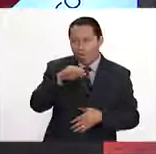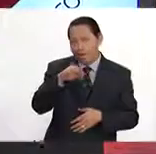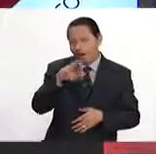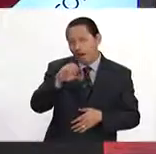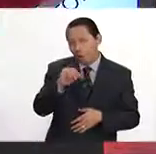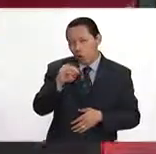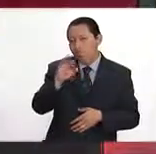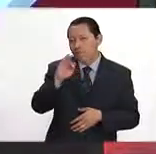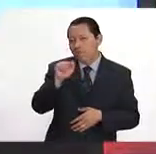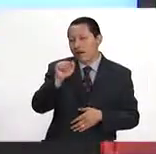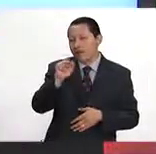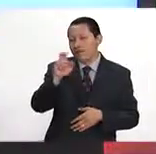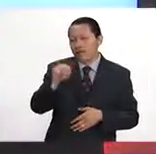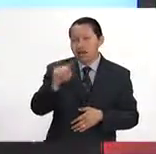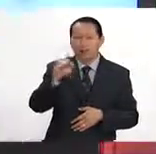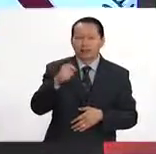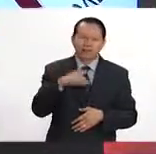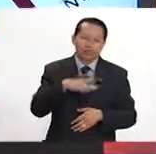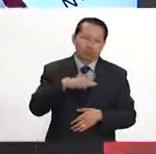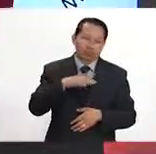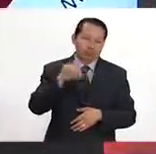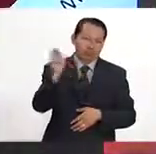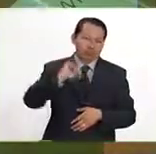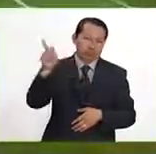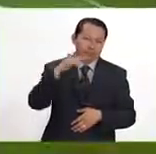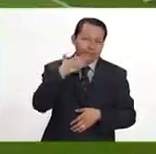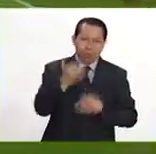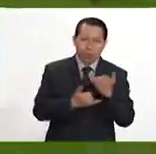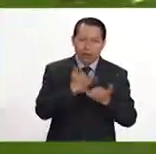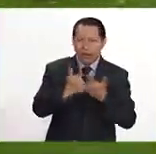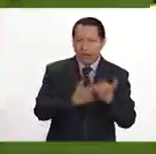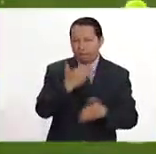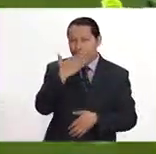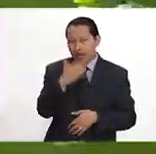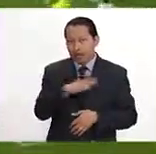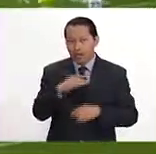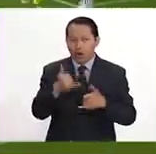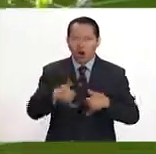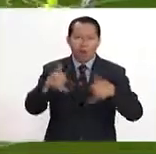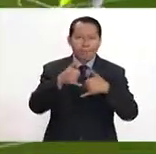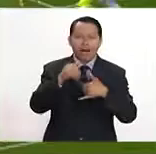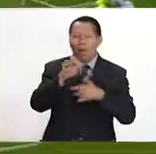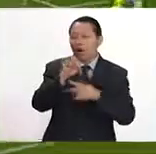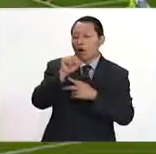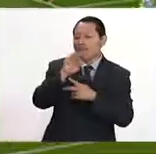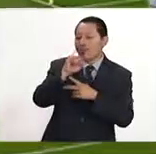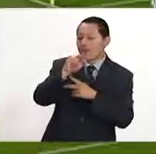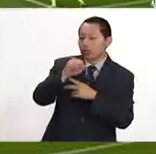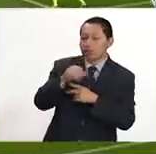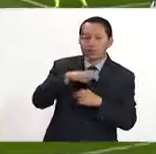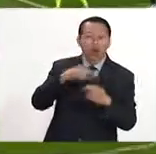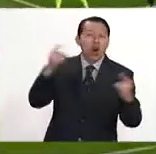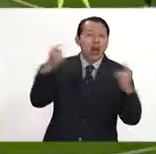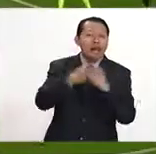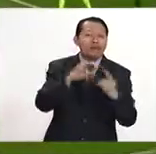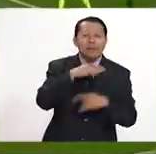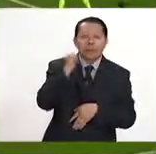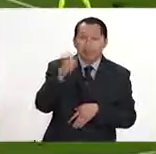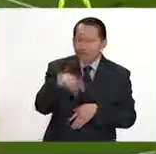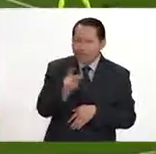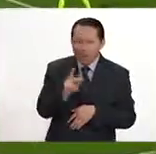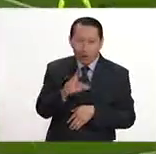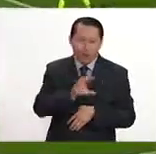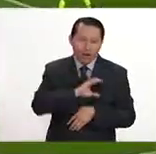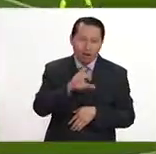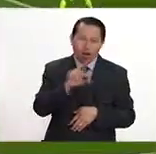Más que nada, Marco Fabián, el jugador estrella, uno de los mejores jugadores de la Copa Confederaciones, el que le marcó el golazo a Alemania, pero que no era querido por